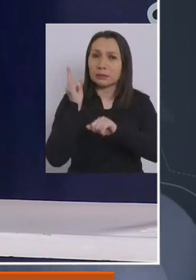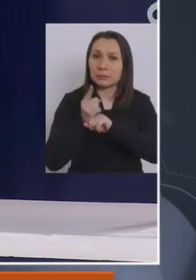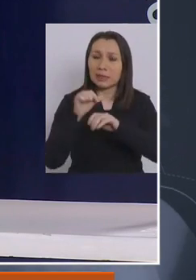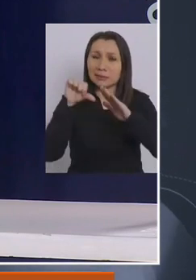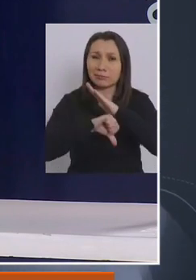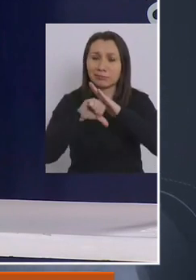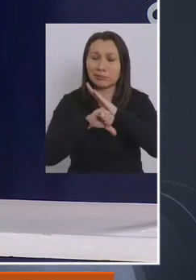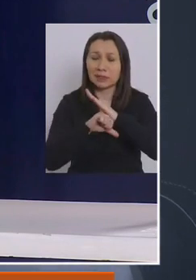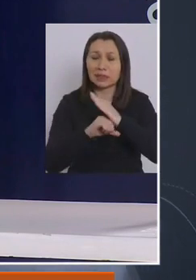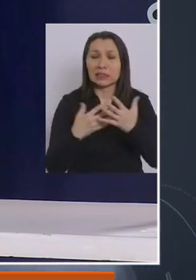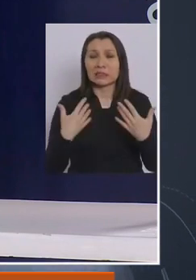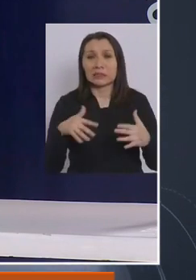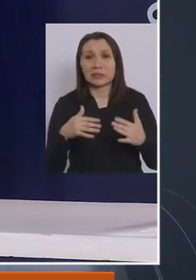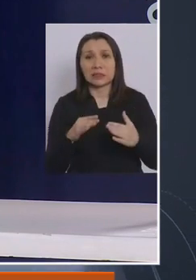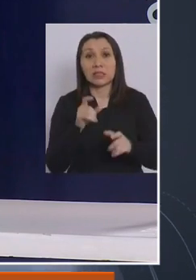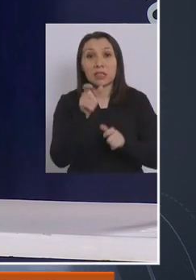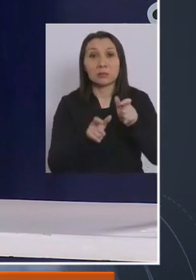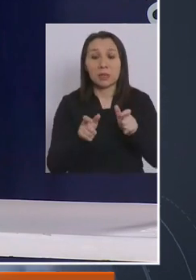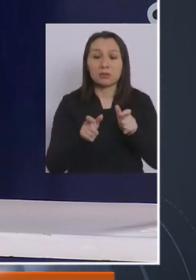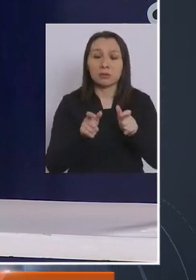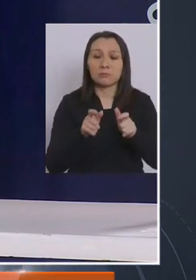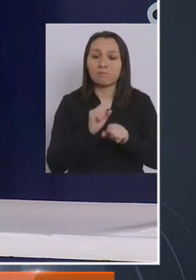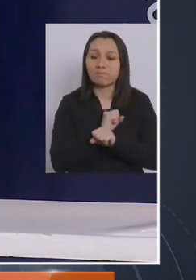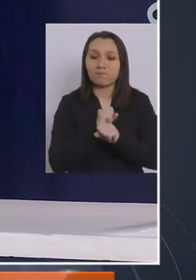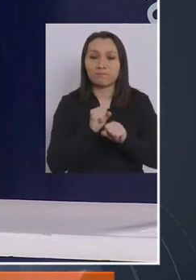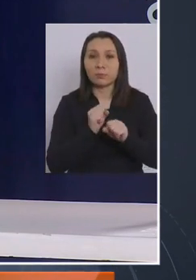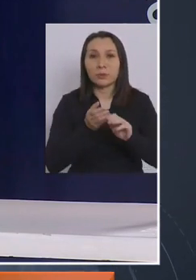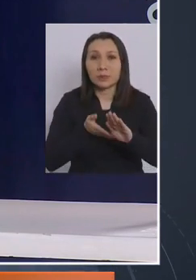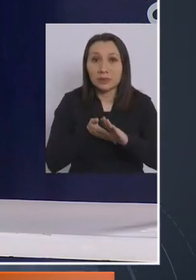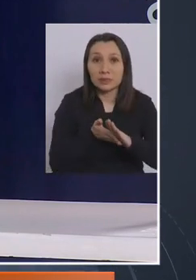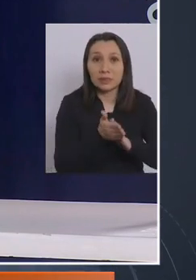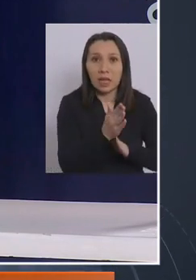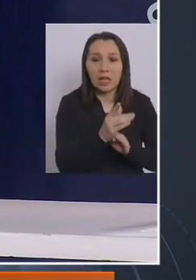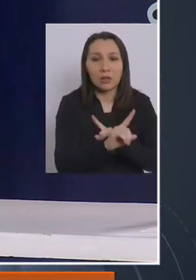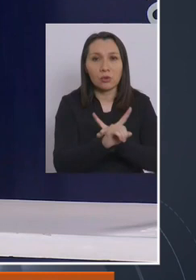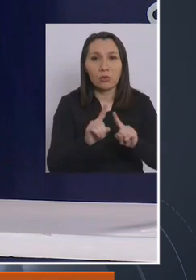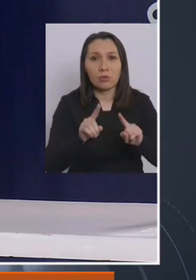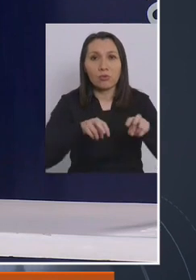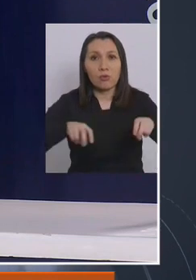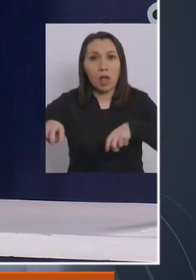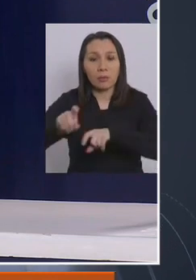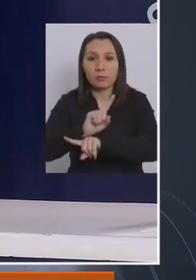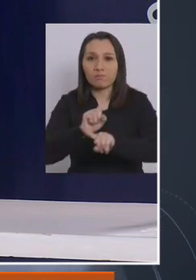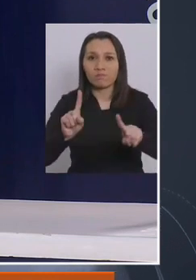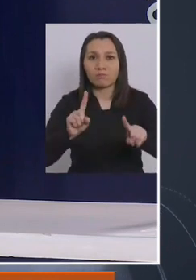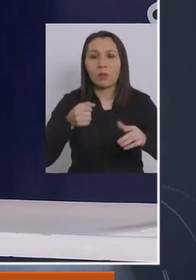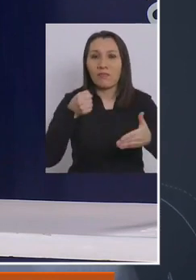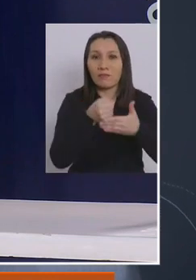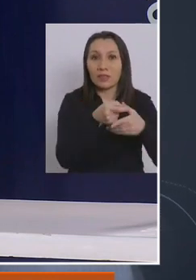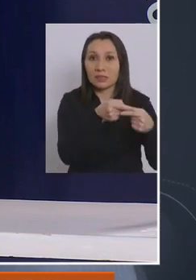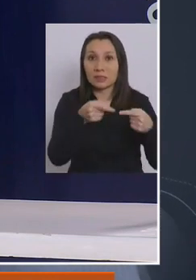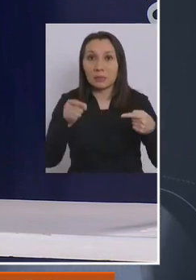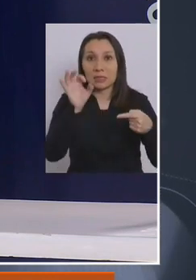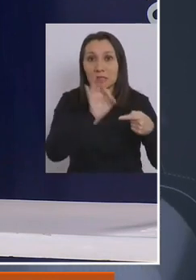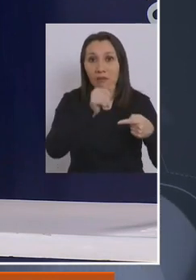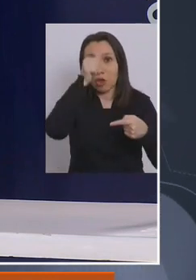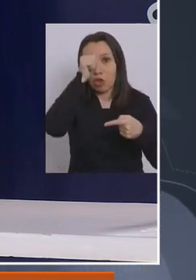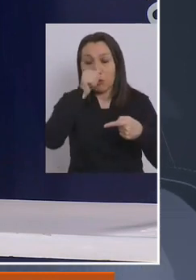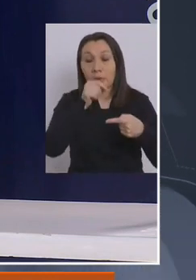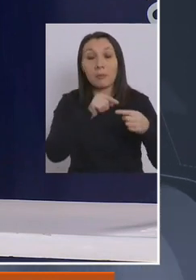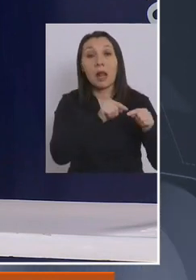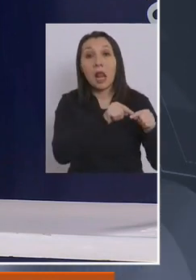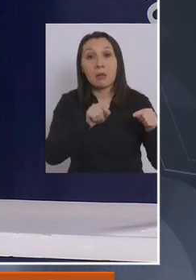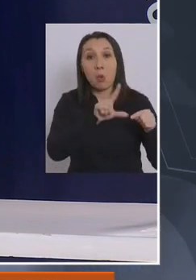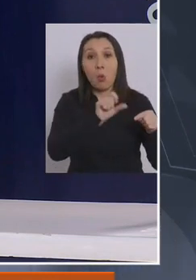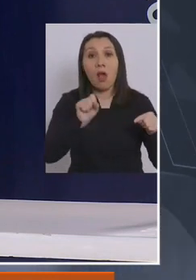tremendamente estrictas, es decir, que las personas no tienen la posibilidad de movilidad durante los fines de semana y durante toda la